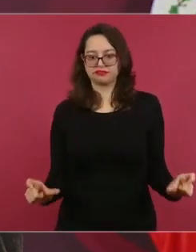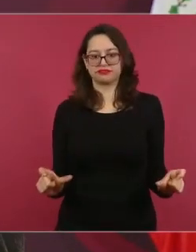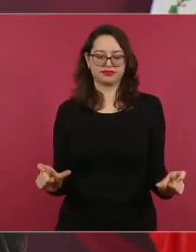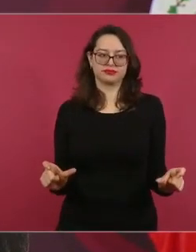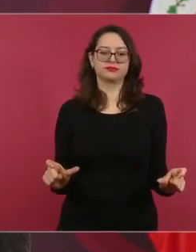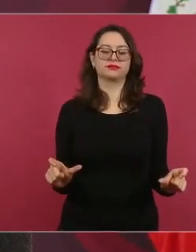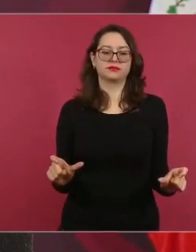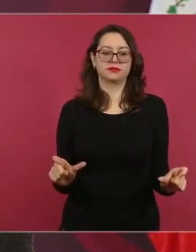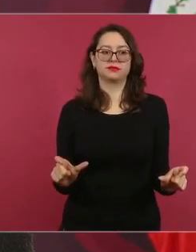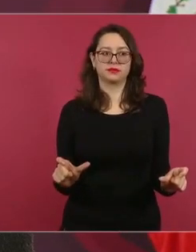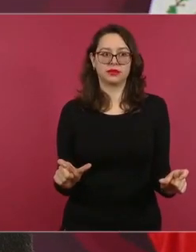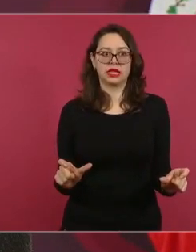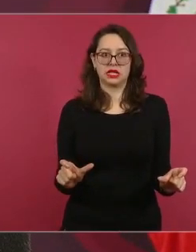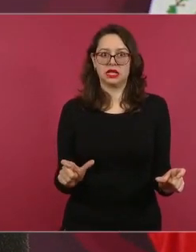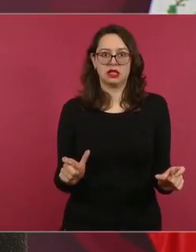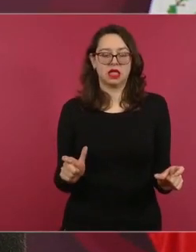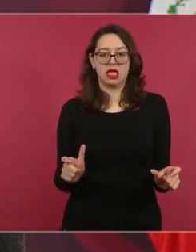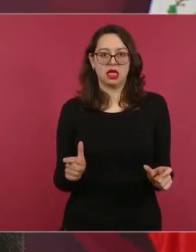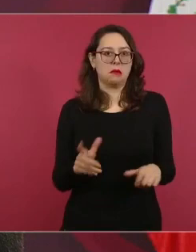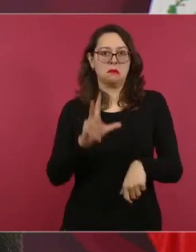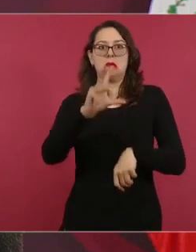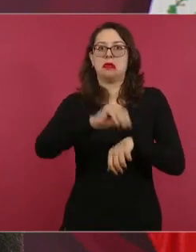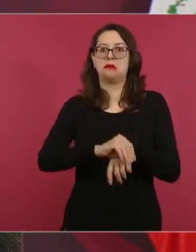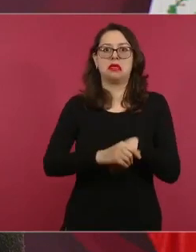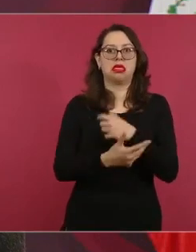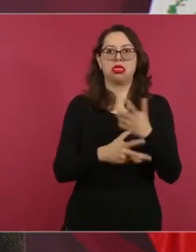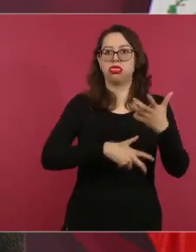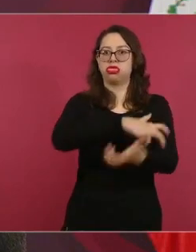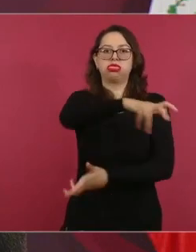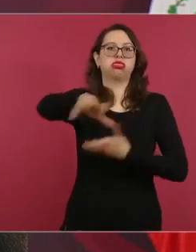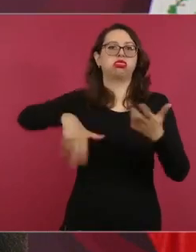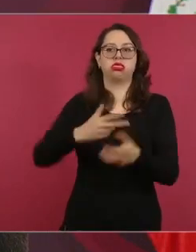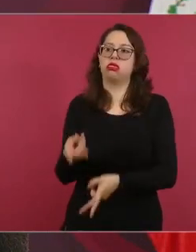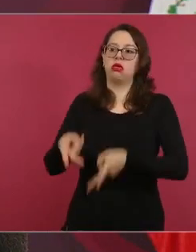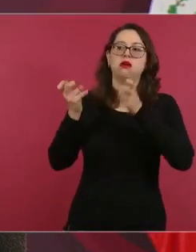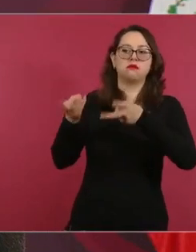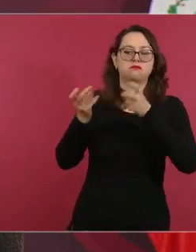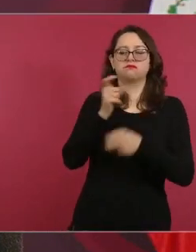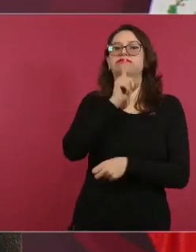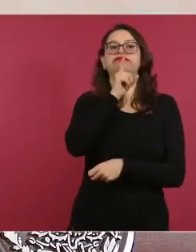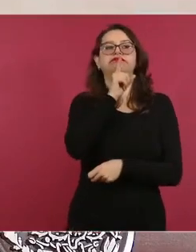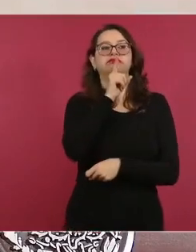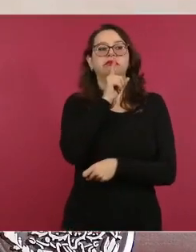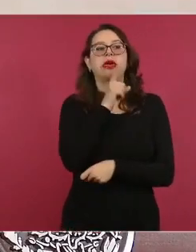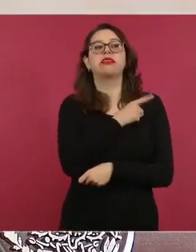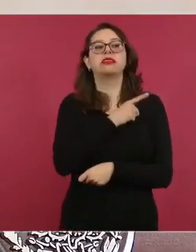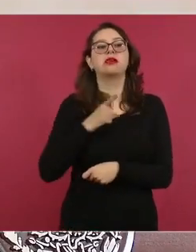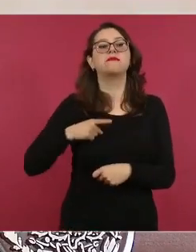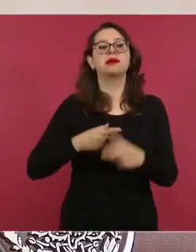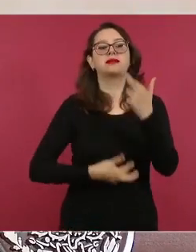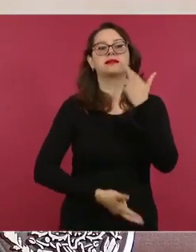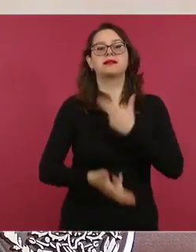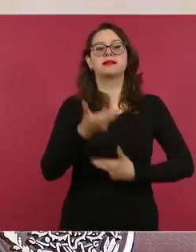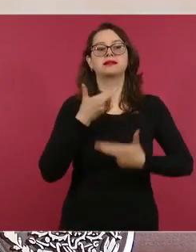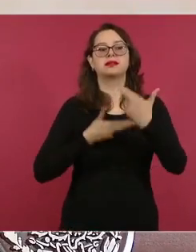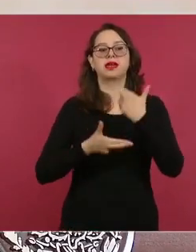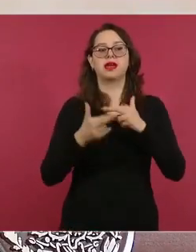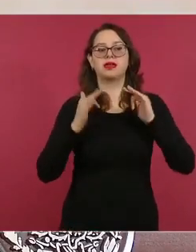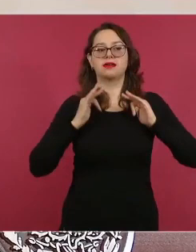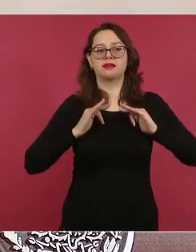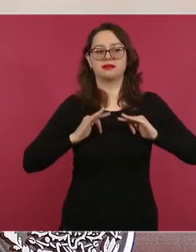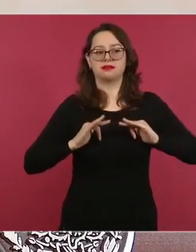la normalidad en la convivencia y la convivencia pacífica